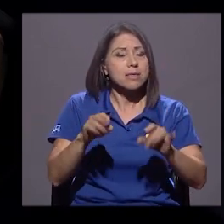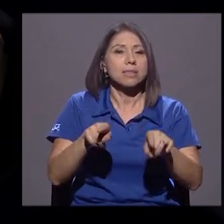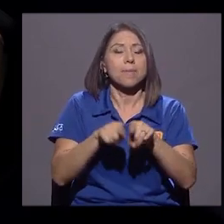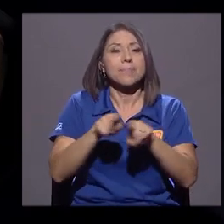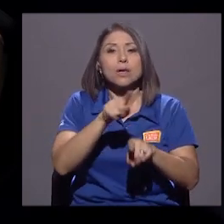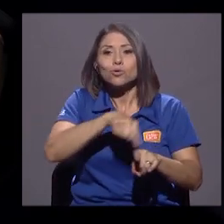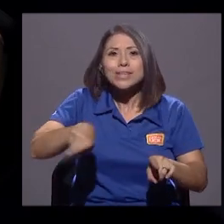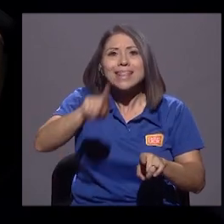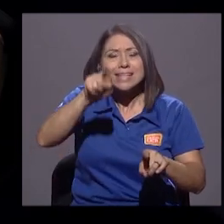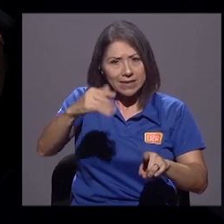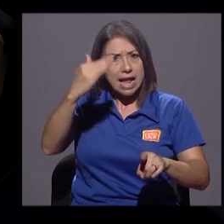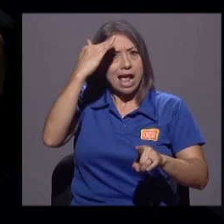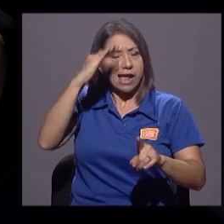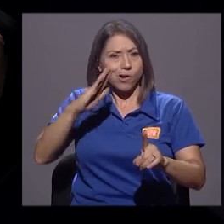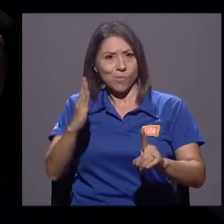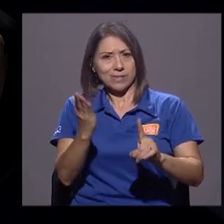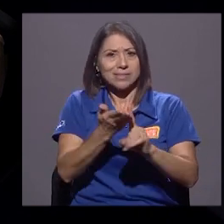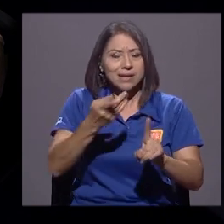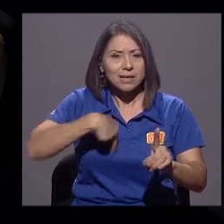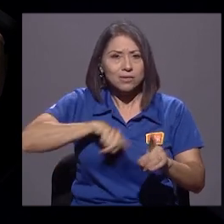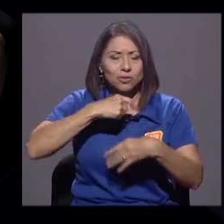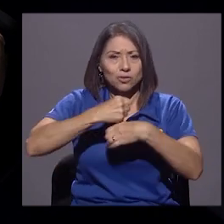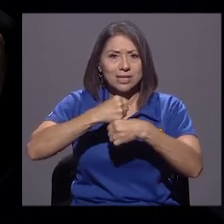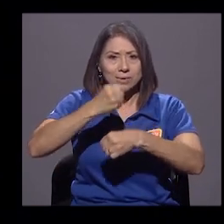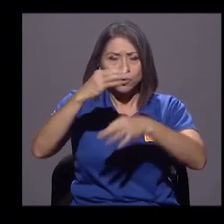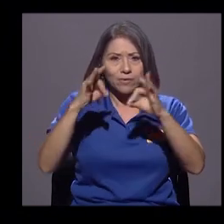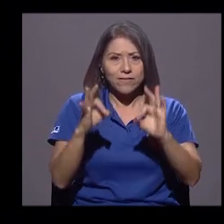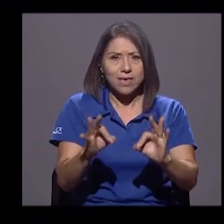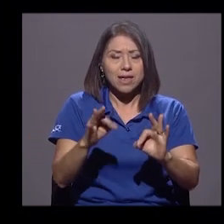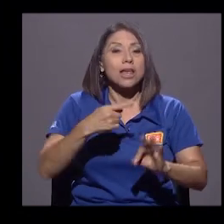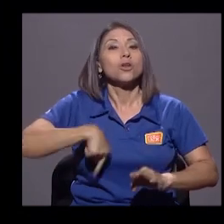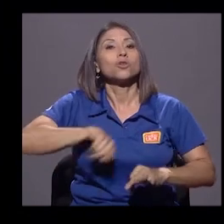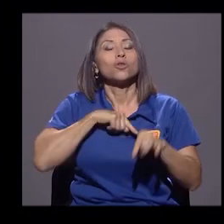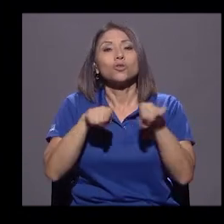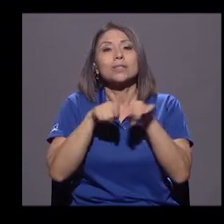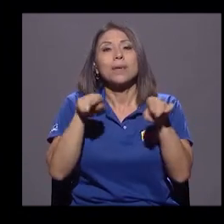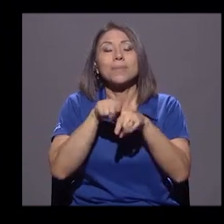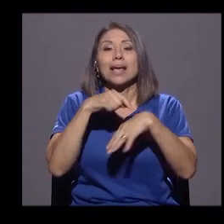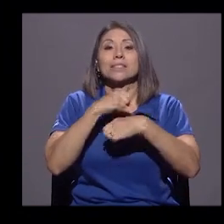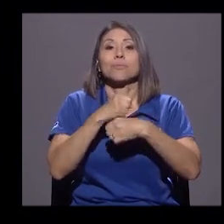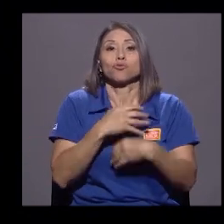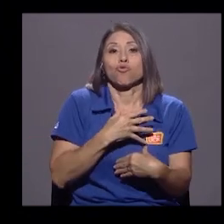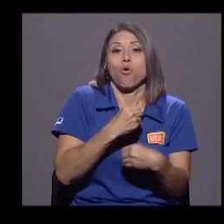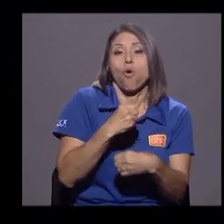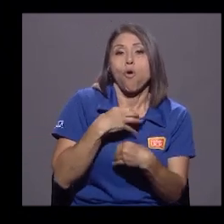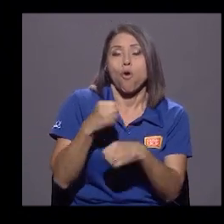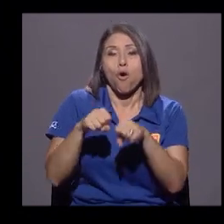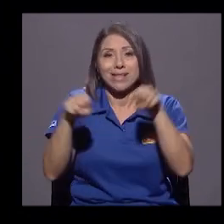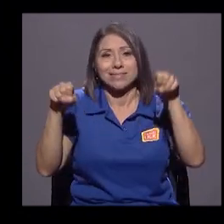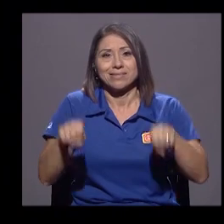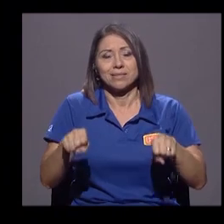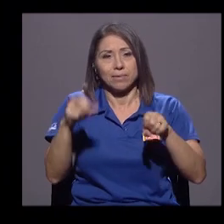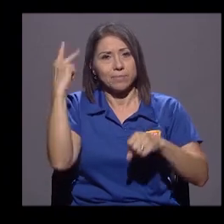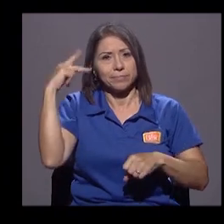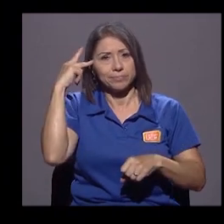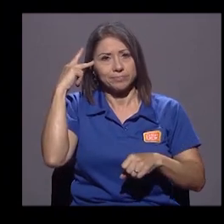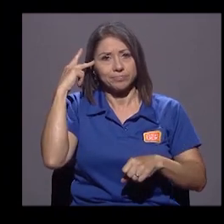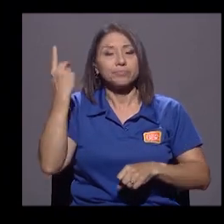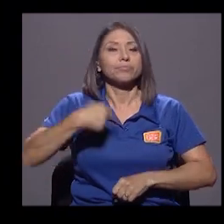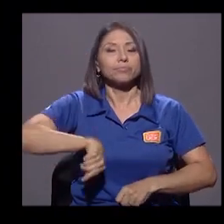hacemos bien, porque nosotros también producimos legitimidad del sistema político. Al final de cuentas, nosotros